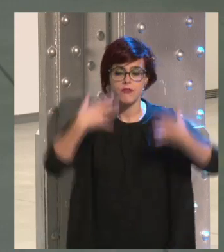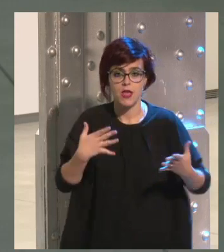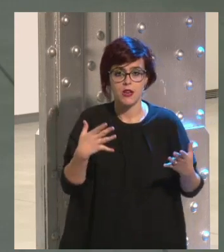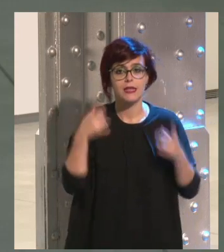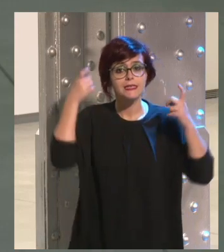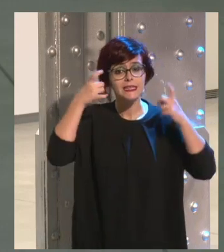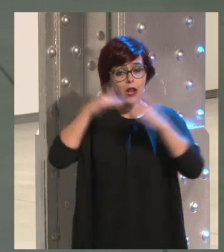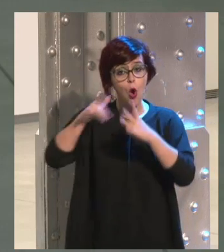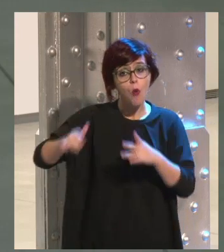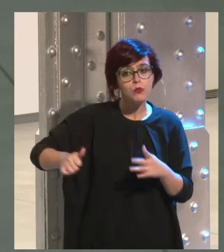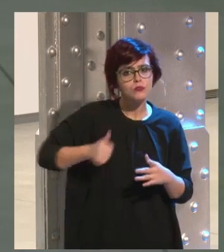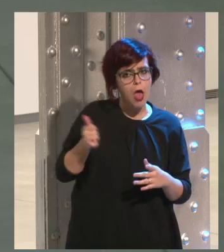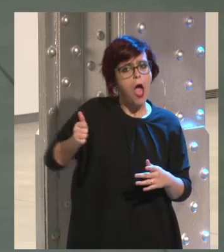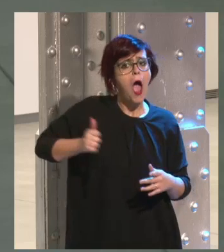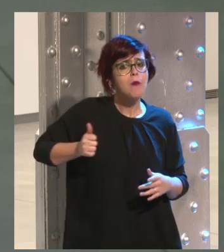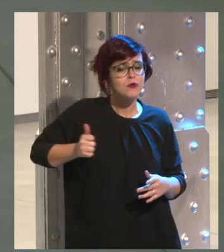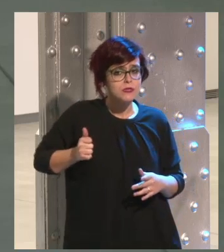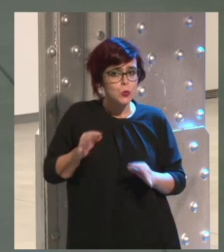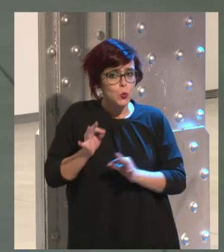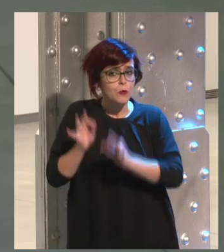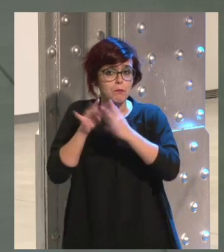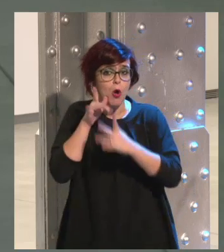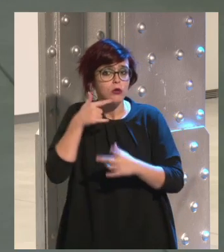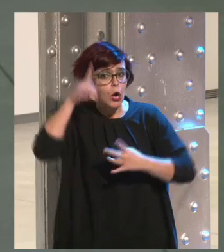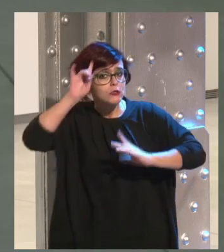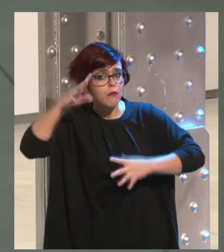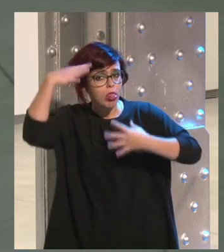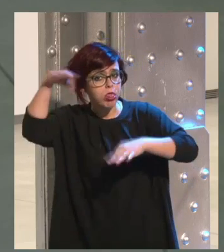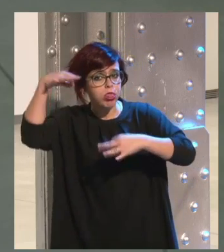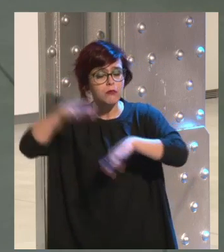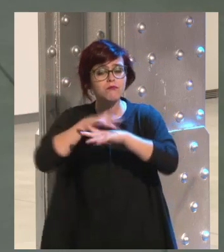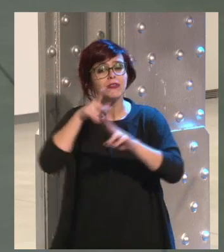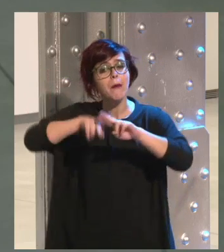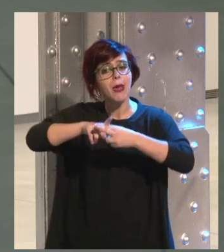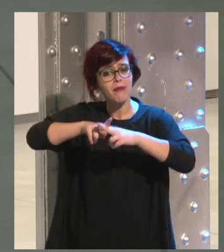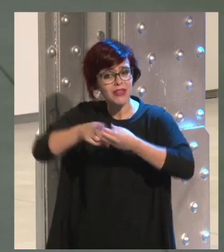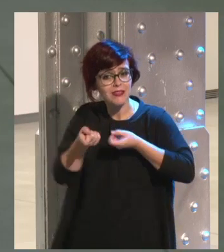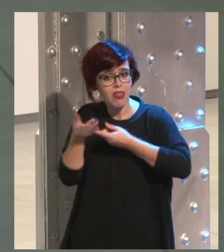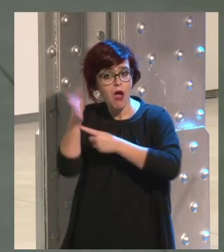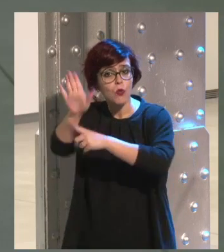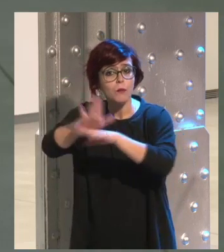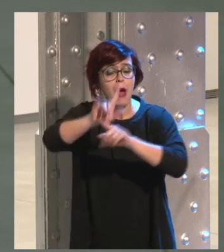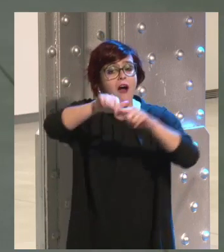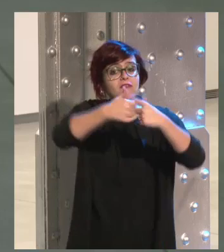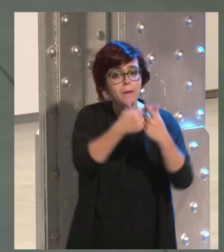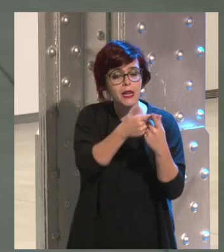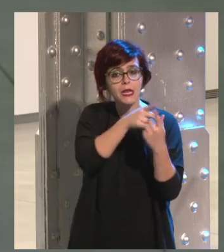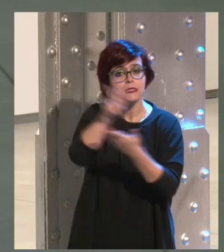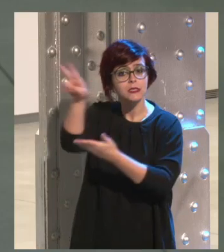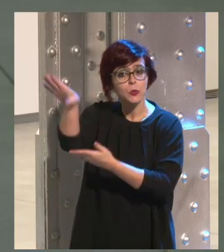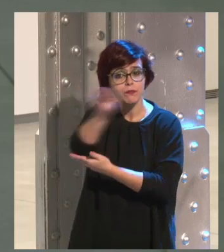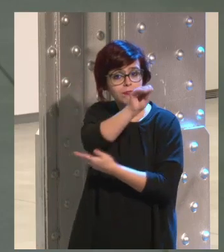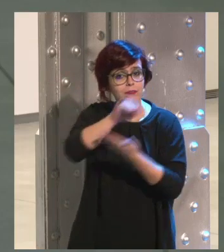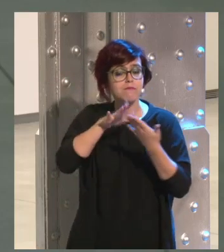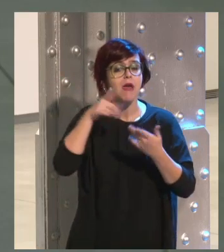maximicen tienen esas oportunidades que a veces no son ni siquiera conscientes y también darles las herramientas suficientes a las familias, que hablabas de